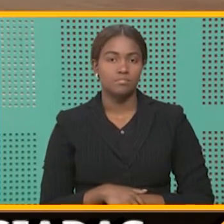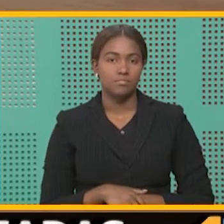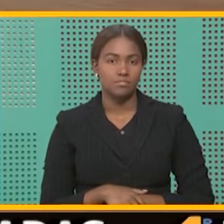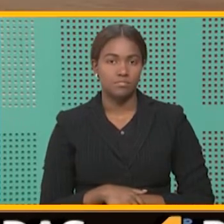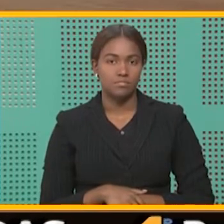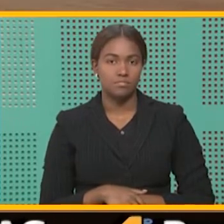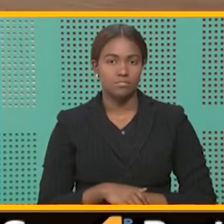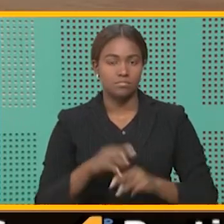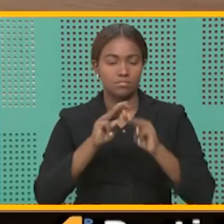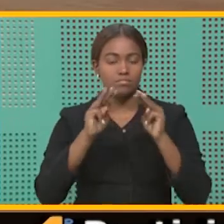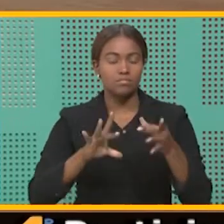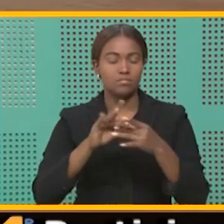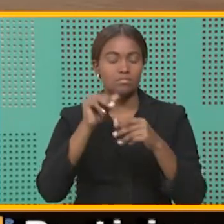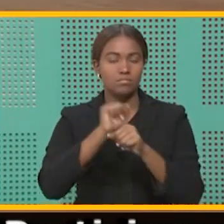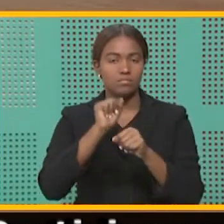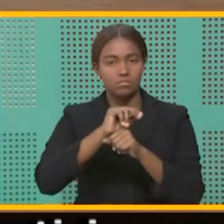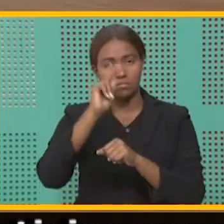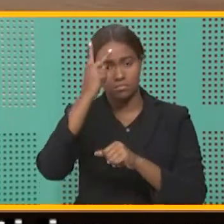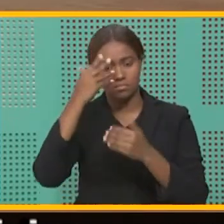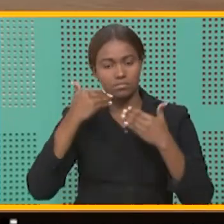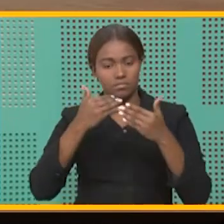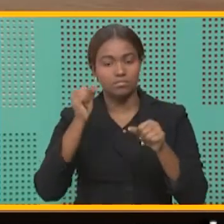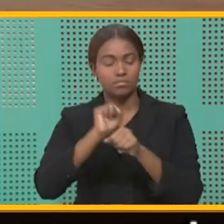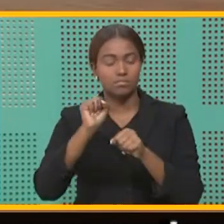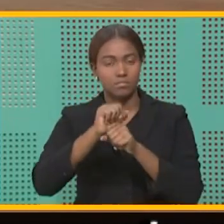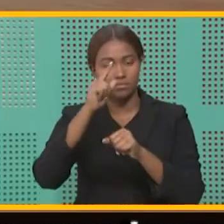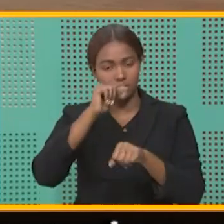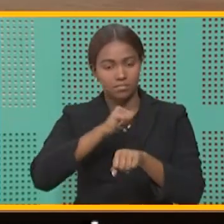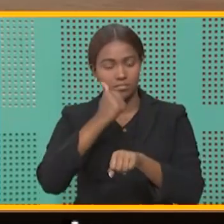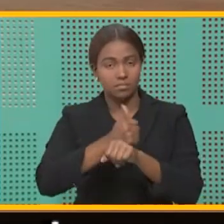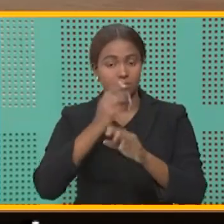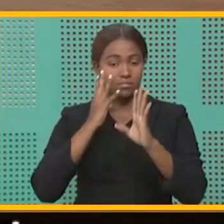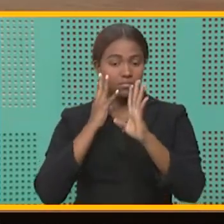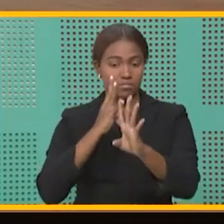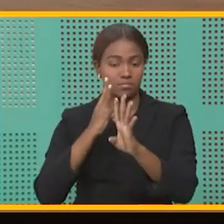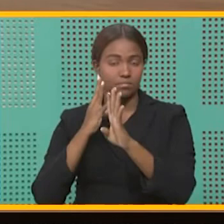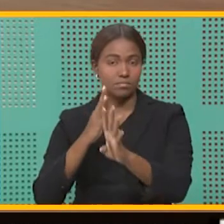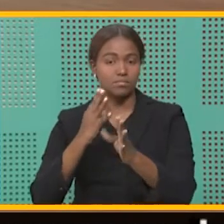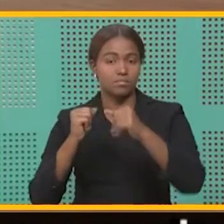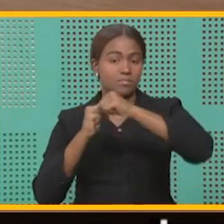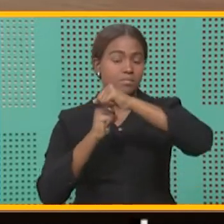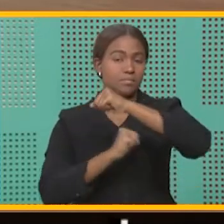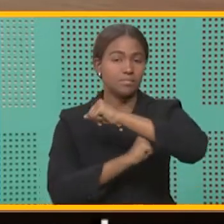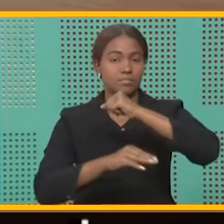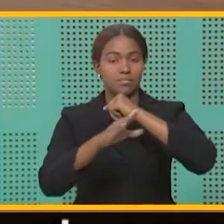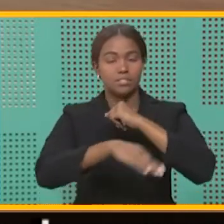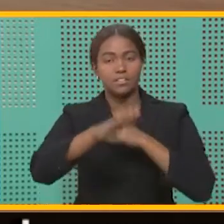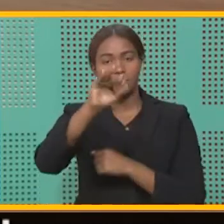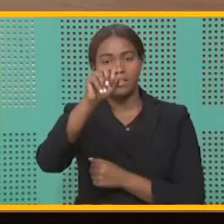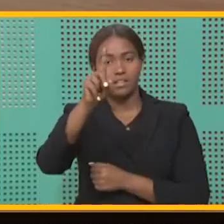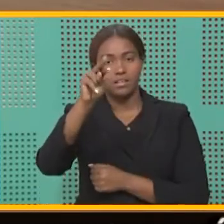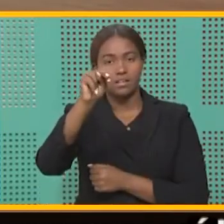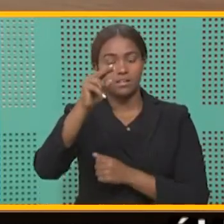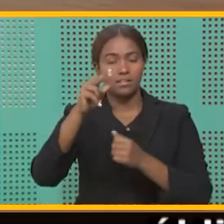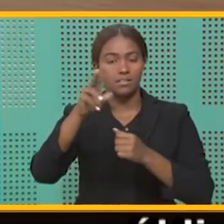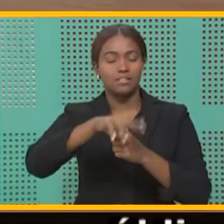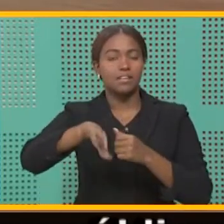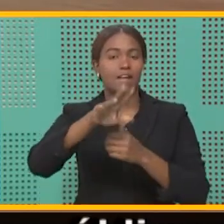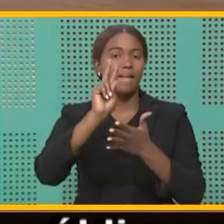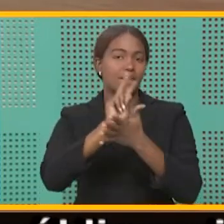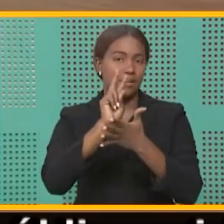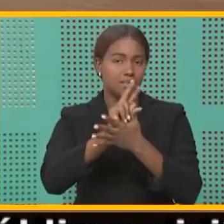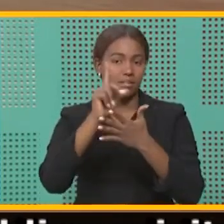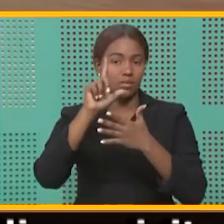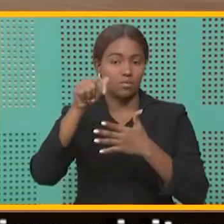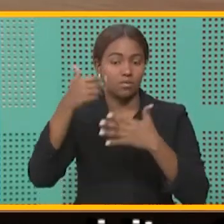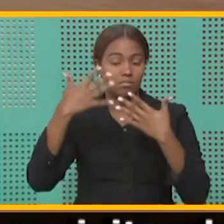El Ministerio de Obras Públicas inició los trabajos para restablecer el tránsito vehicular y peatonal en el Puente El Badén, municipio de La Vega, luego de